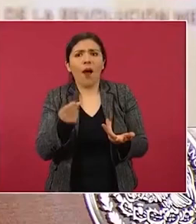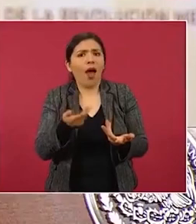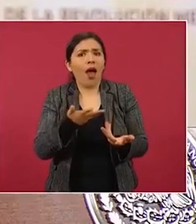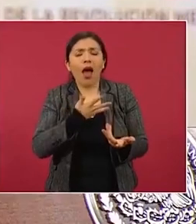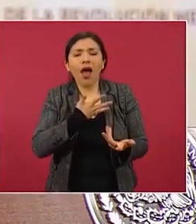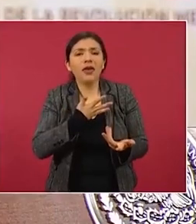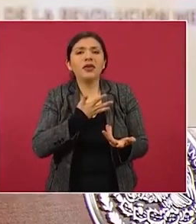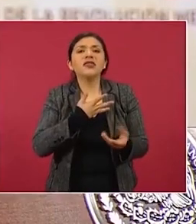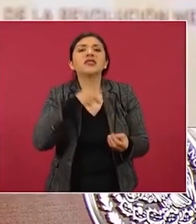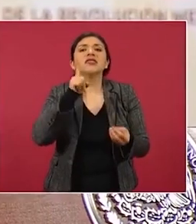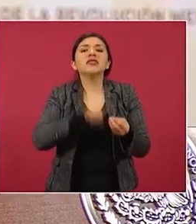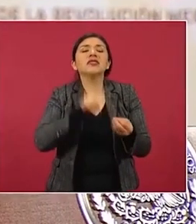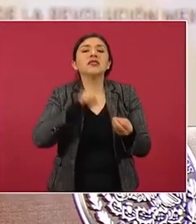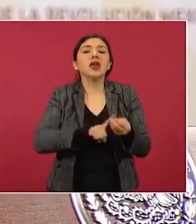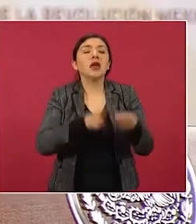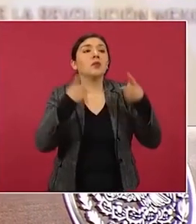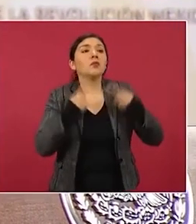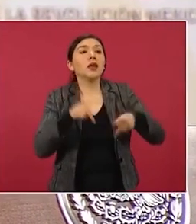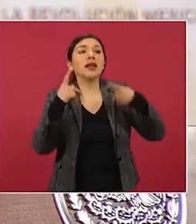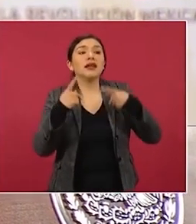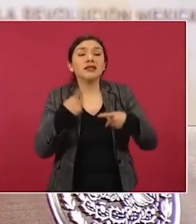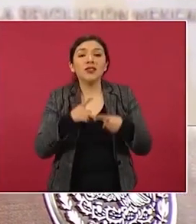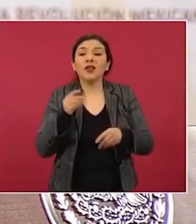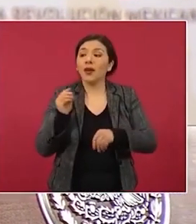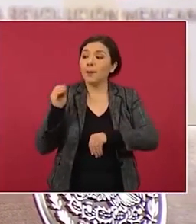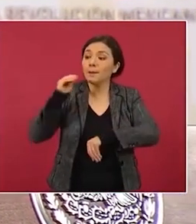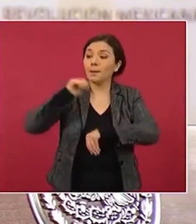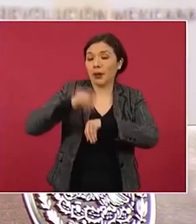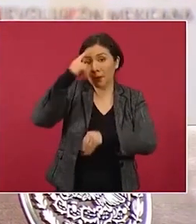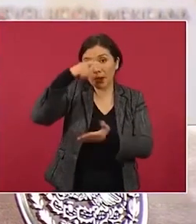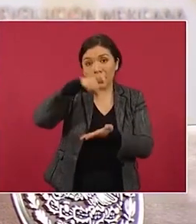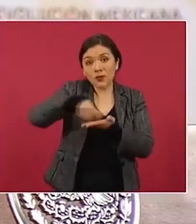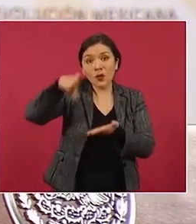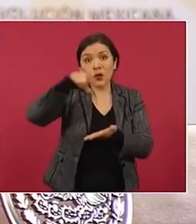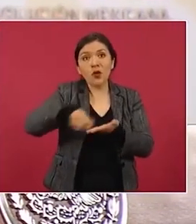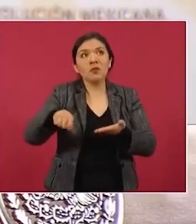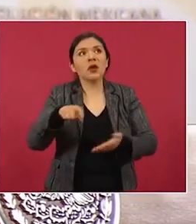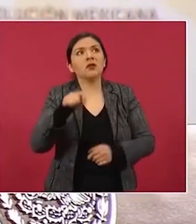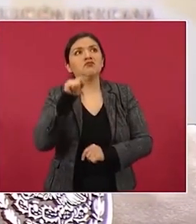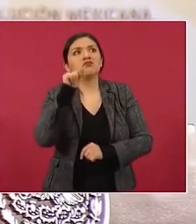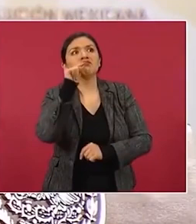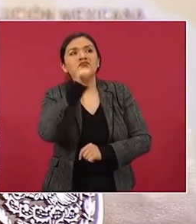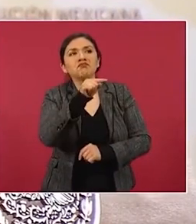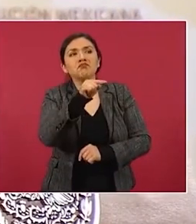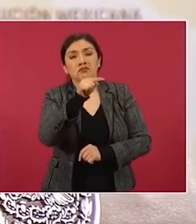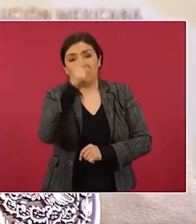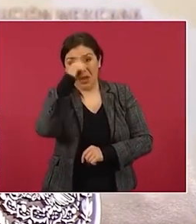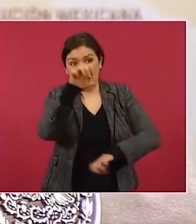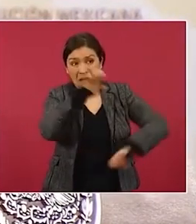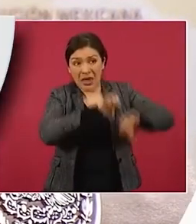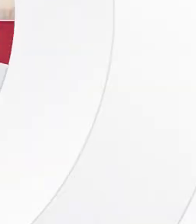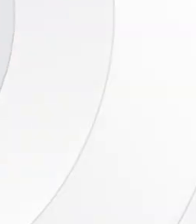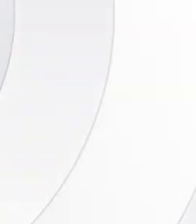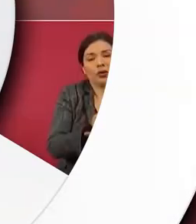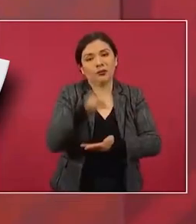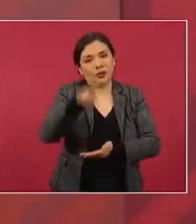en el sector empresarial.